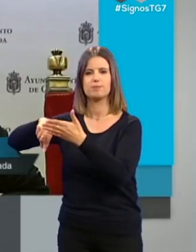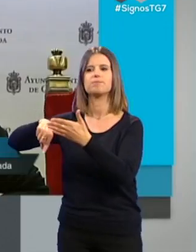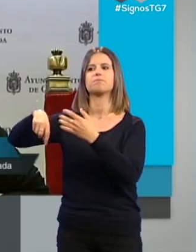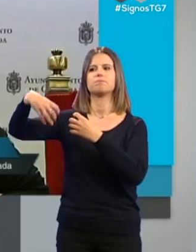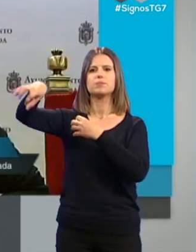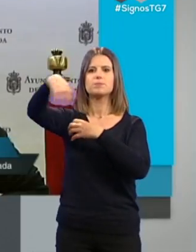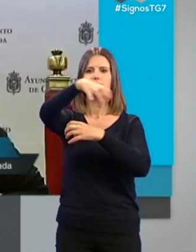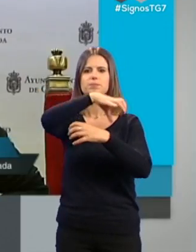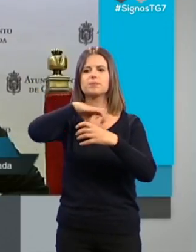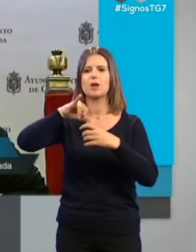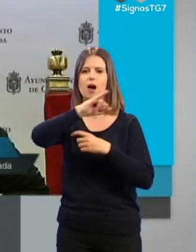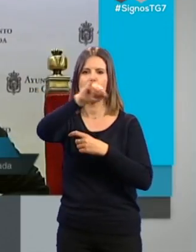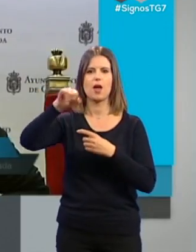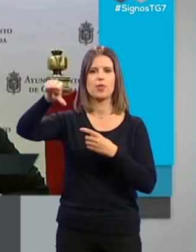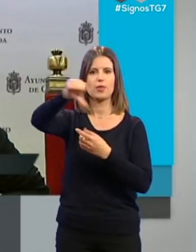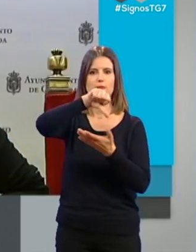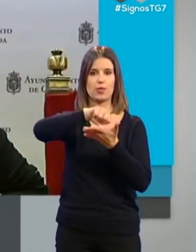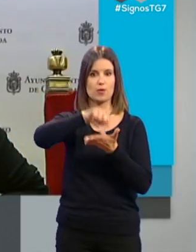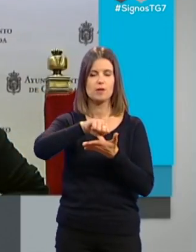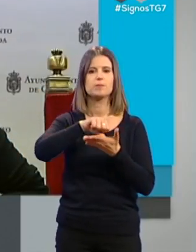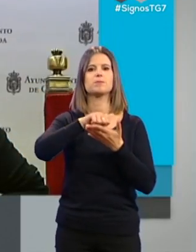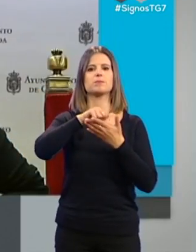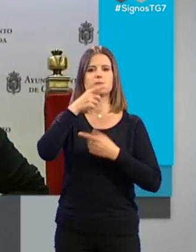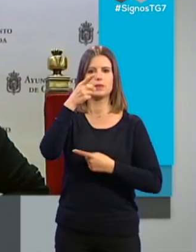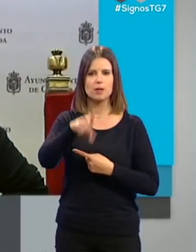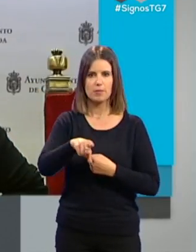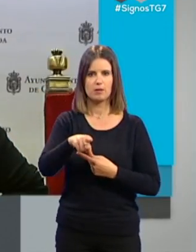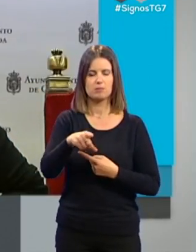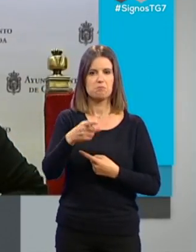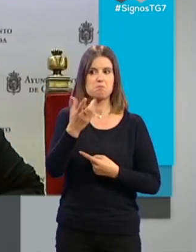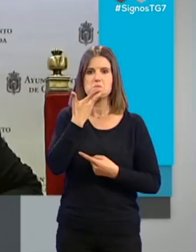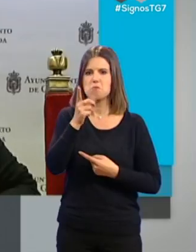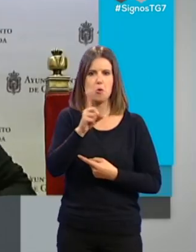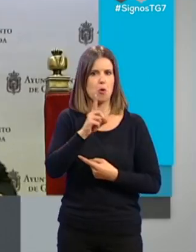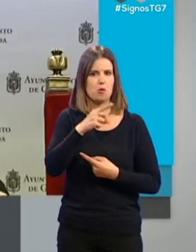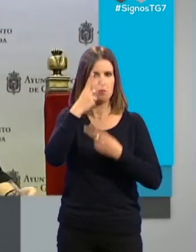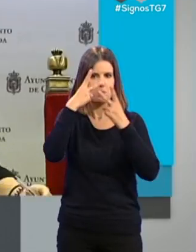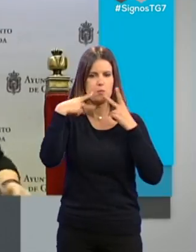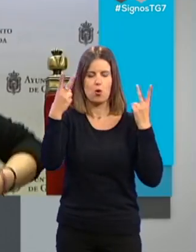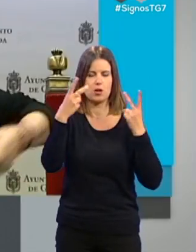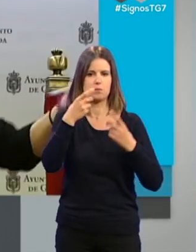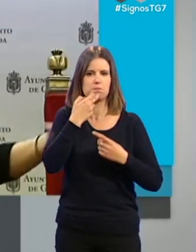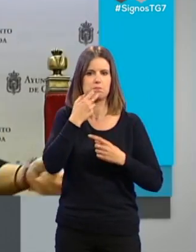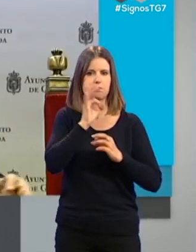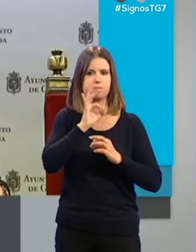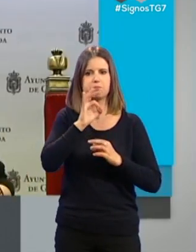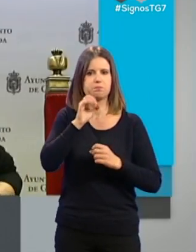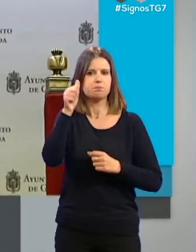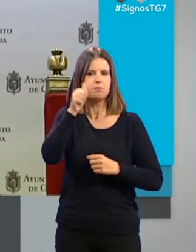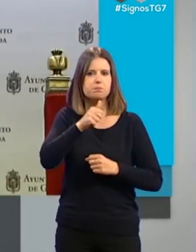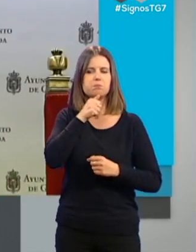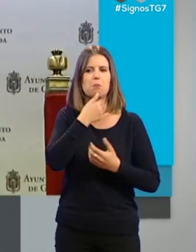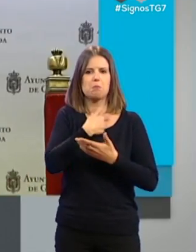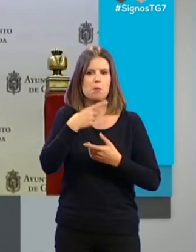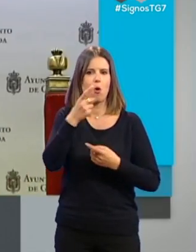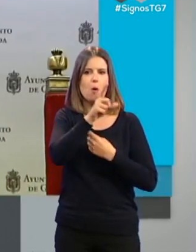dispersas por toda la ciudad y que además no conocemos, no son públicas, están donde estén. Los